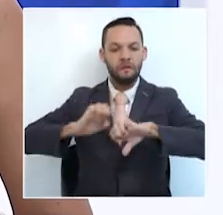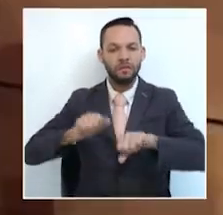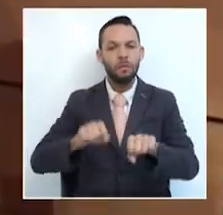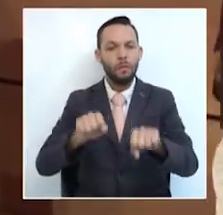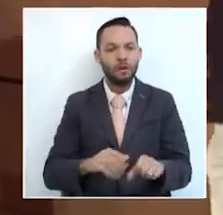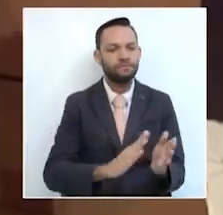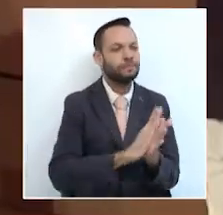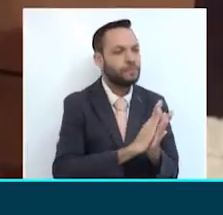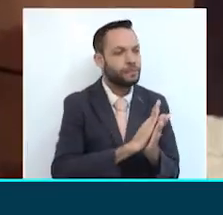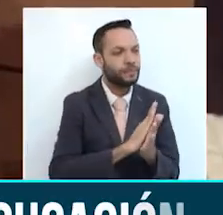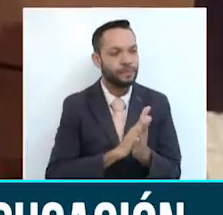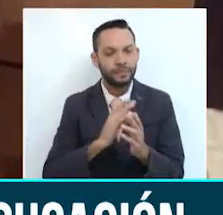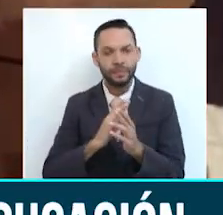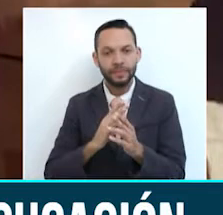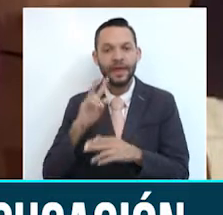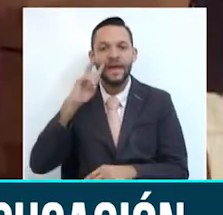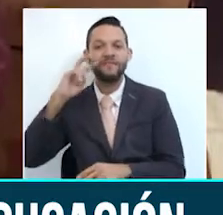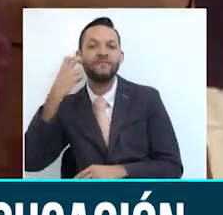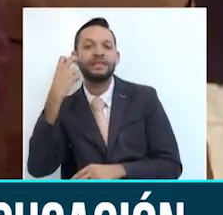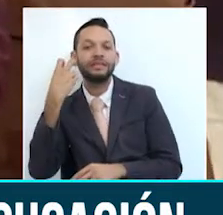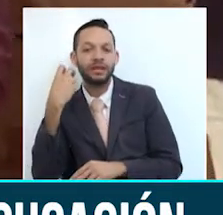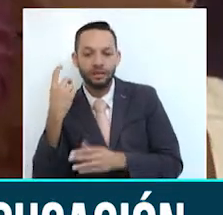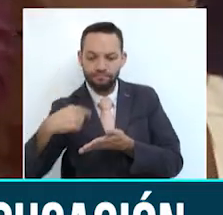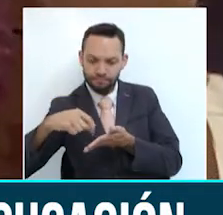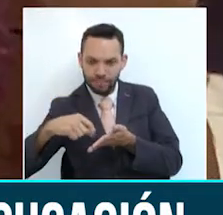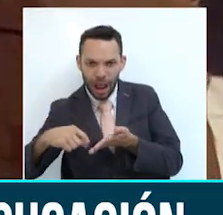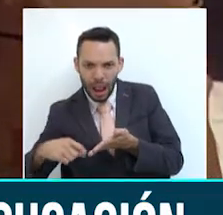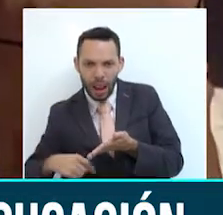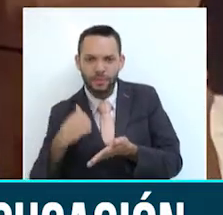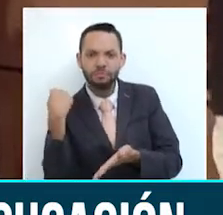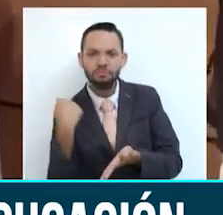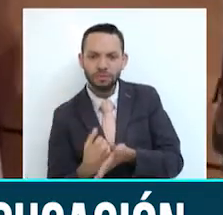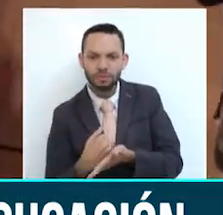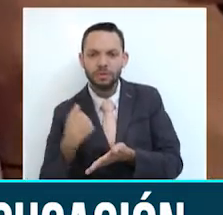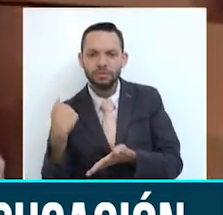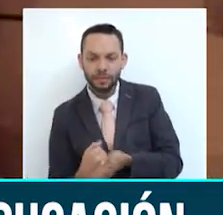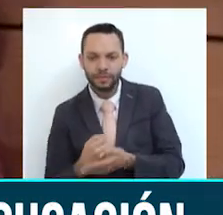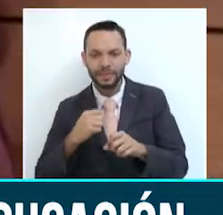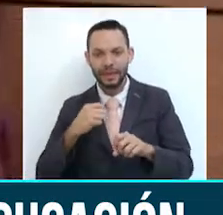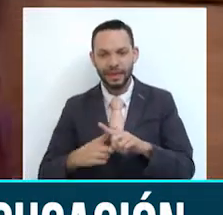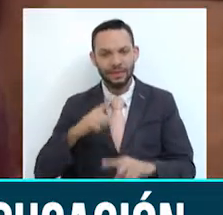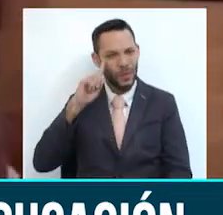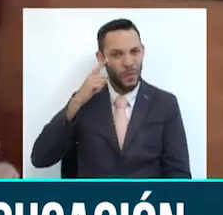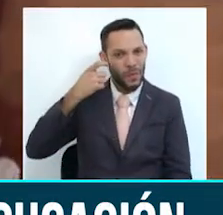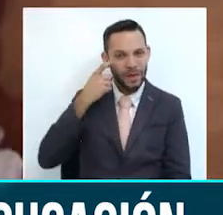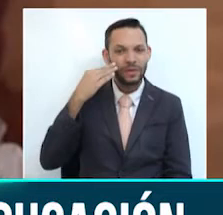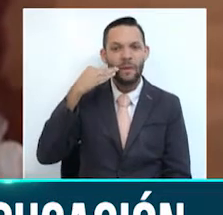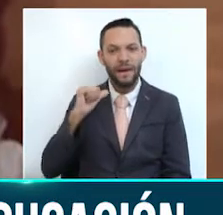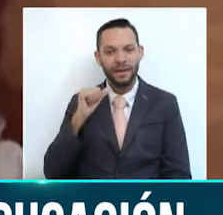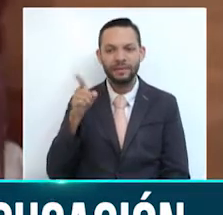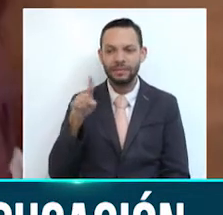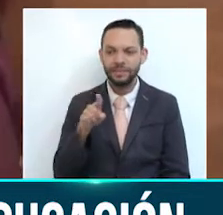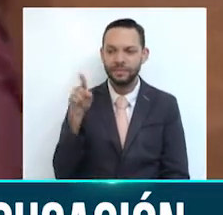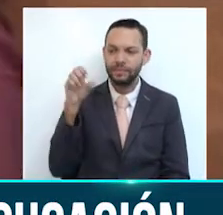La Fiscalía Octava ante la Corte Suprema de Justicia radicó el escrito de acusación contra la exgobernadora del Quindío, Sandra Paola Hurtado Palacio, por su presunta